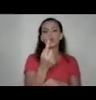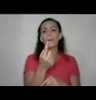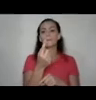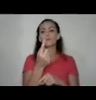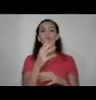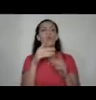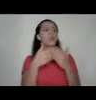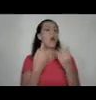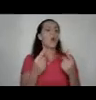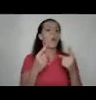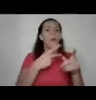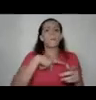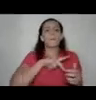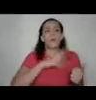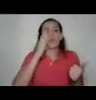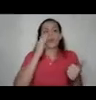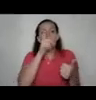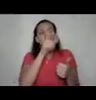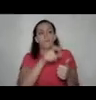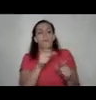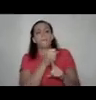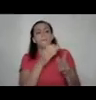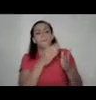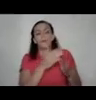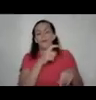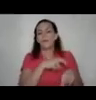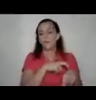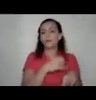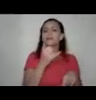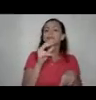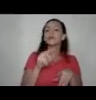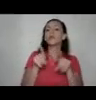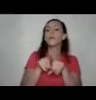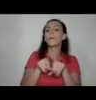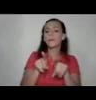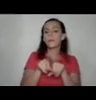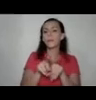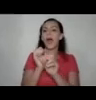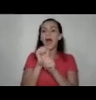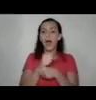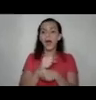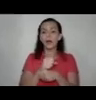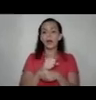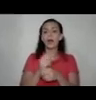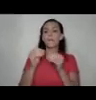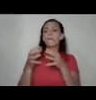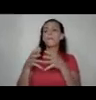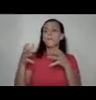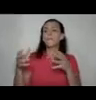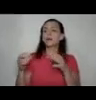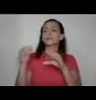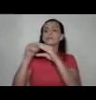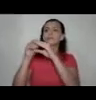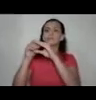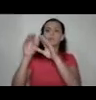todas las consecuencias personales que experimenta la persona víctima en este caso, sino también hace que haya cada vez más su registro, si yo